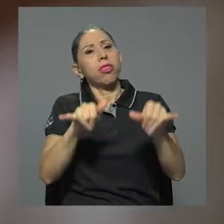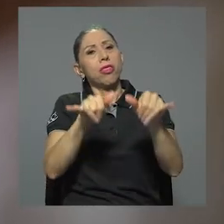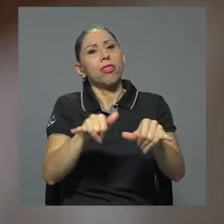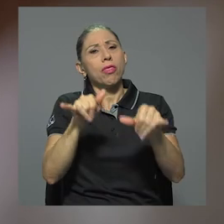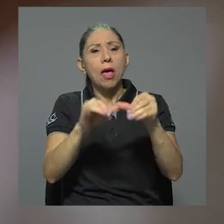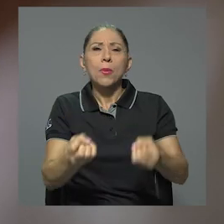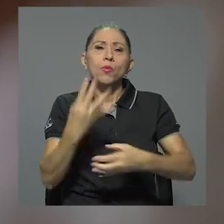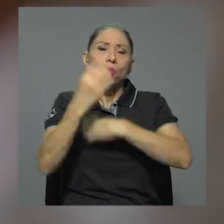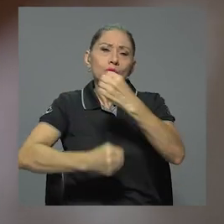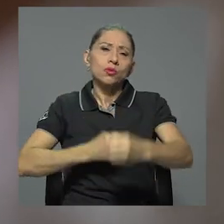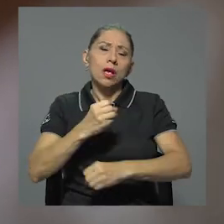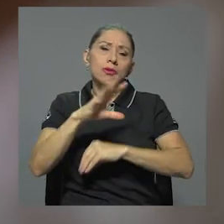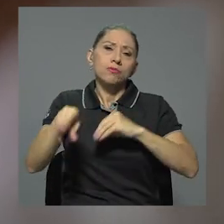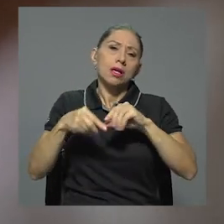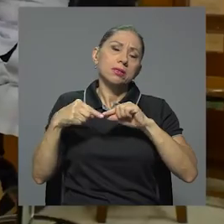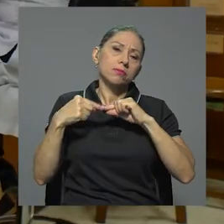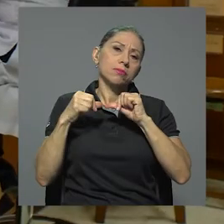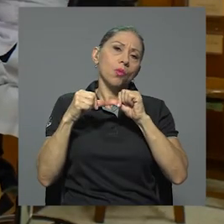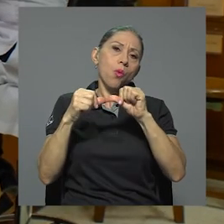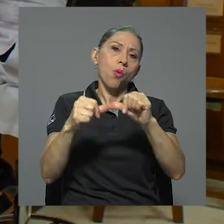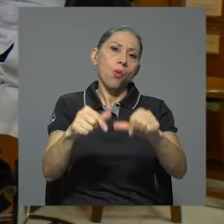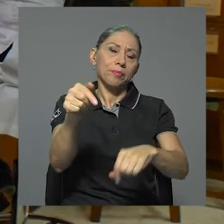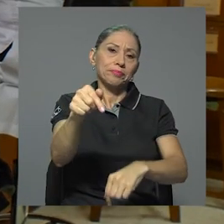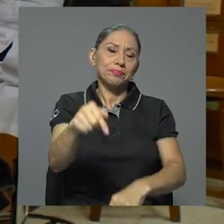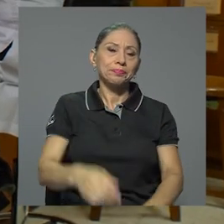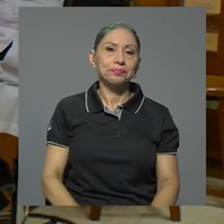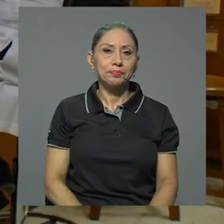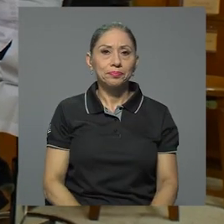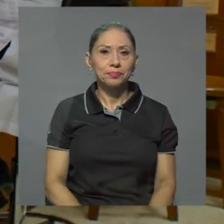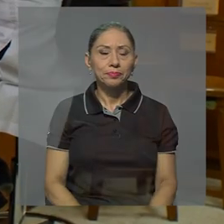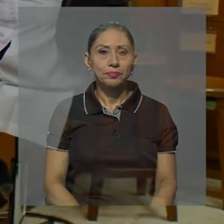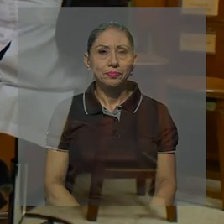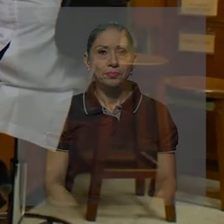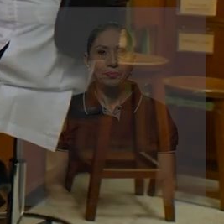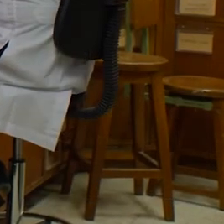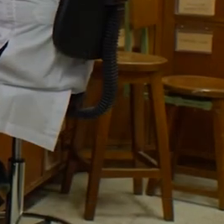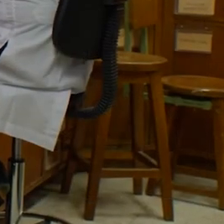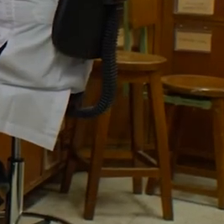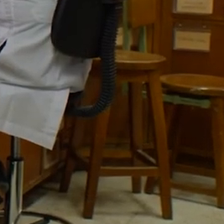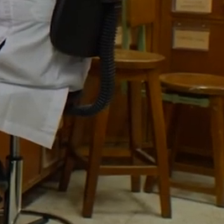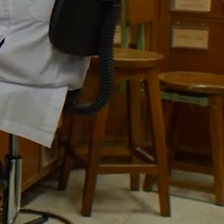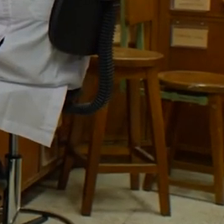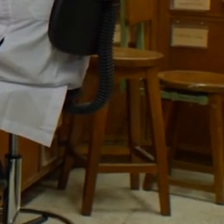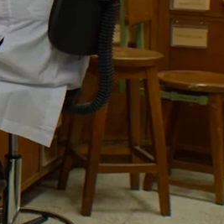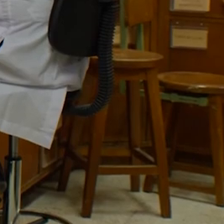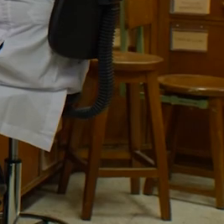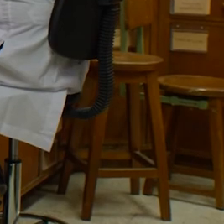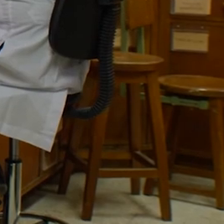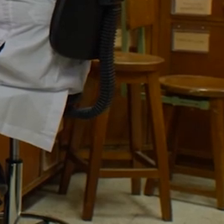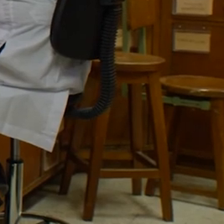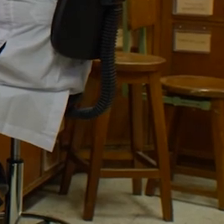preservarla por muchas décadas más. ¡Gracias! ¡Gracias! ¡Gracias! ¡Gracias! ¡Gracias!